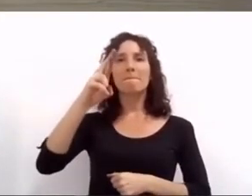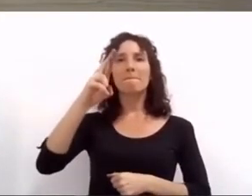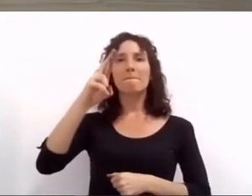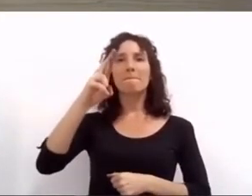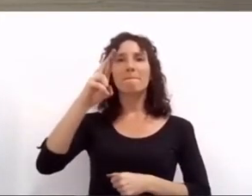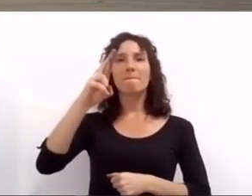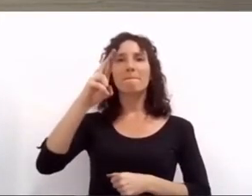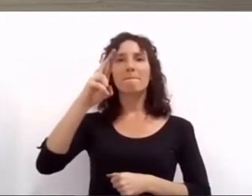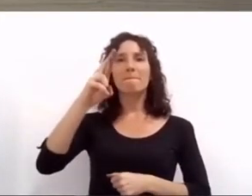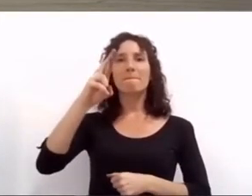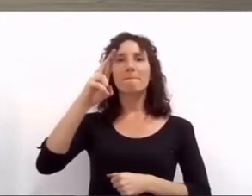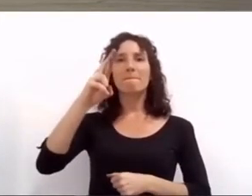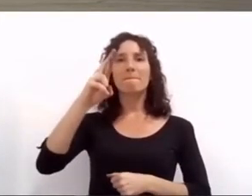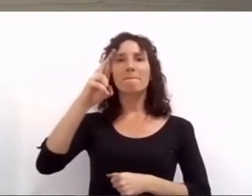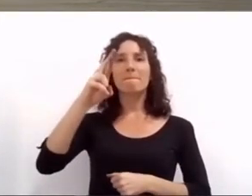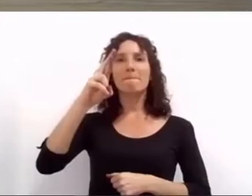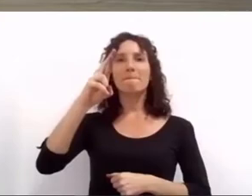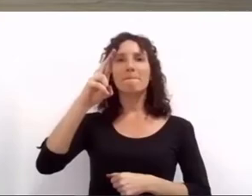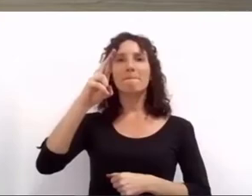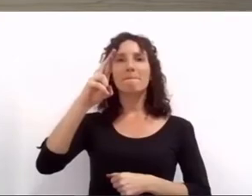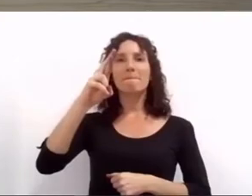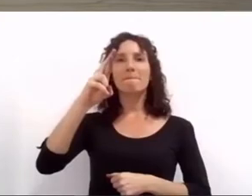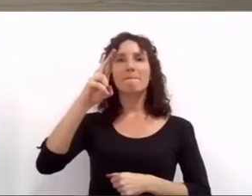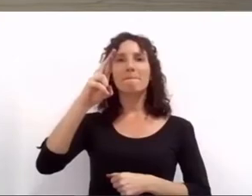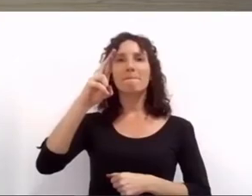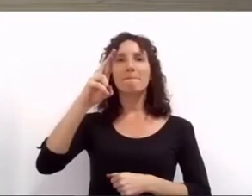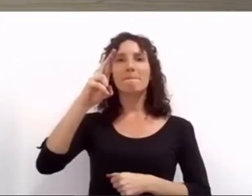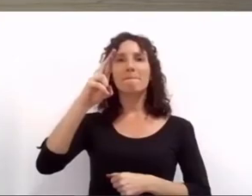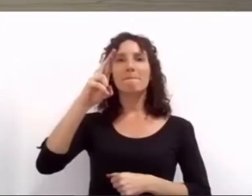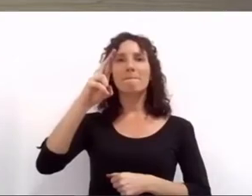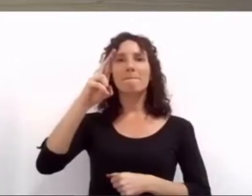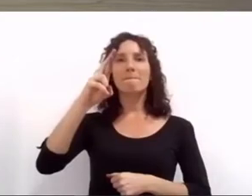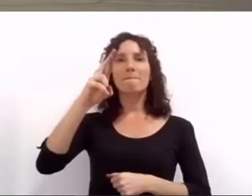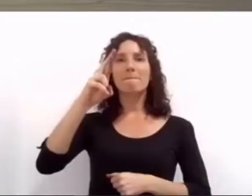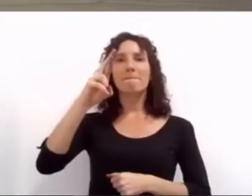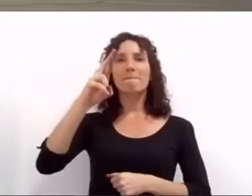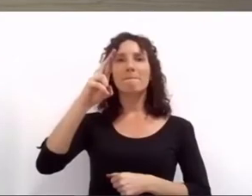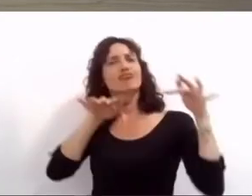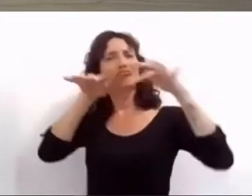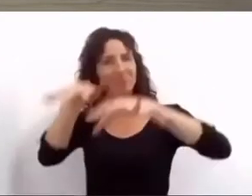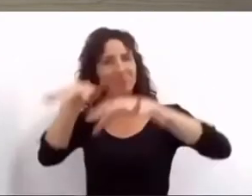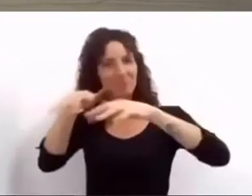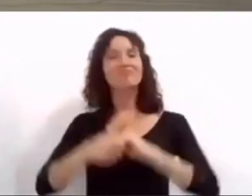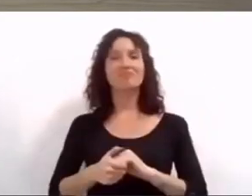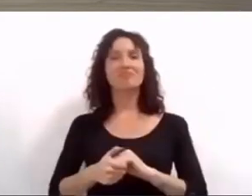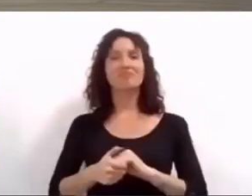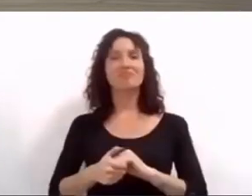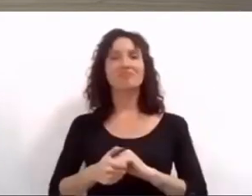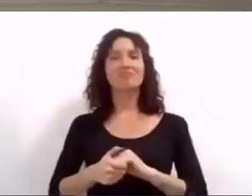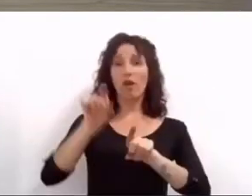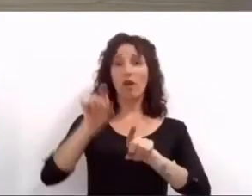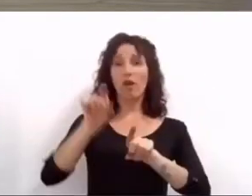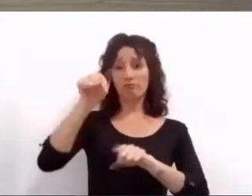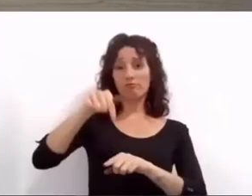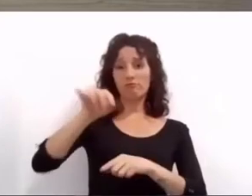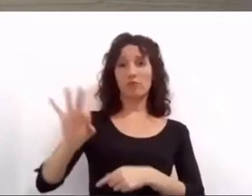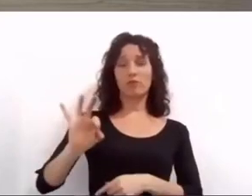sanitarios resultaron ser un modelo para pensar la presencialidad del ciclo lectivo en este 2021